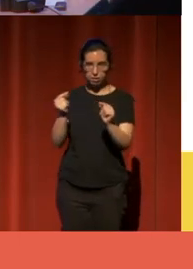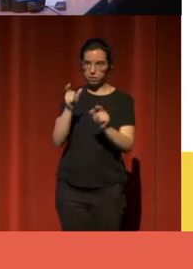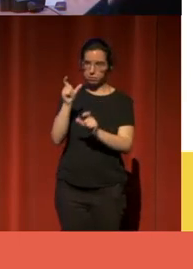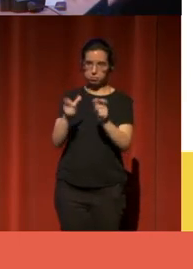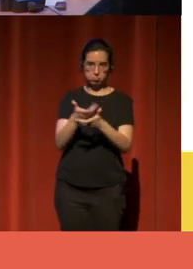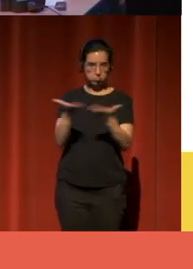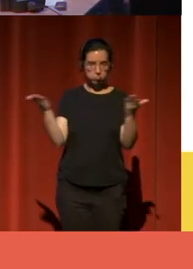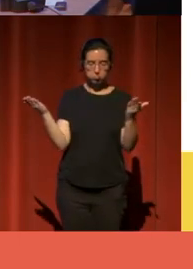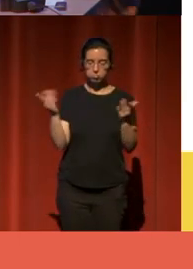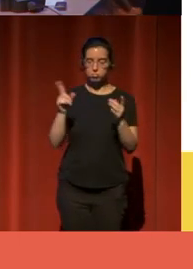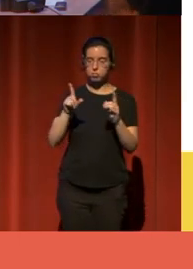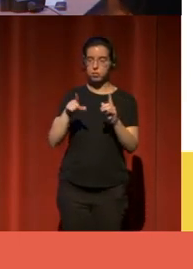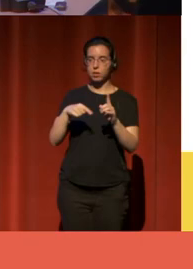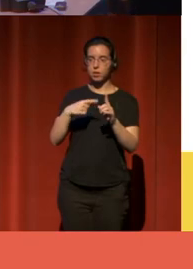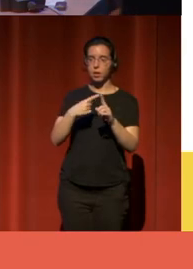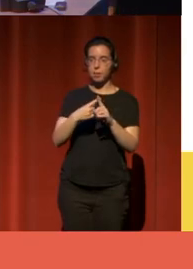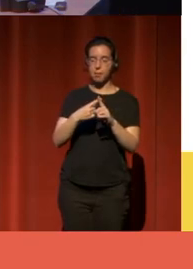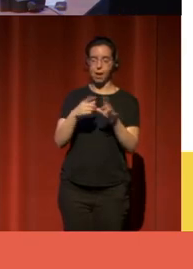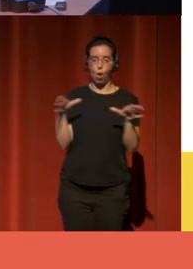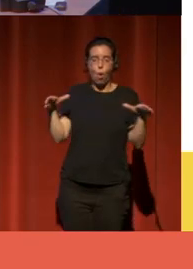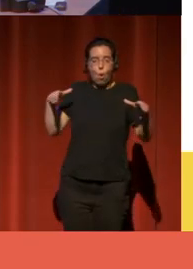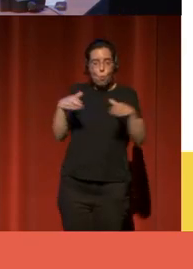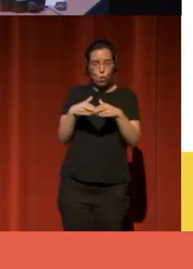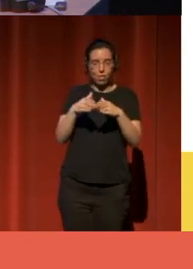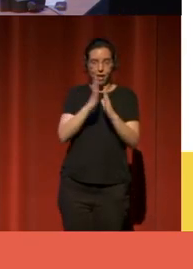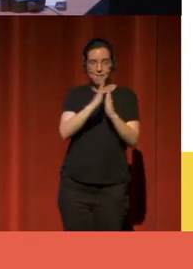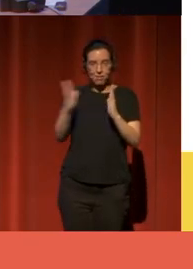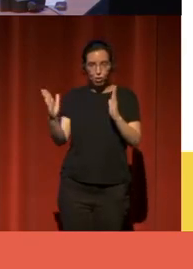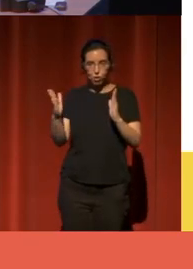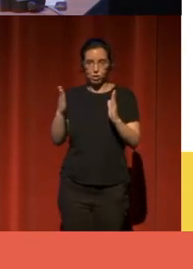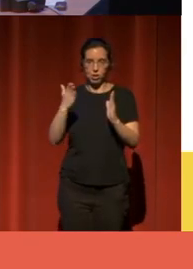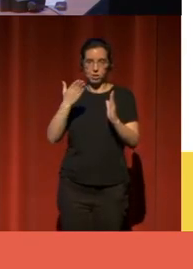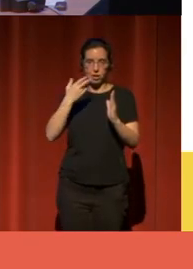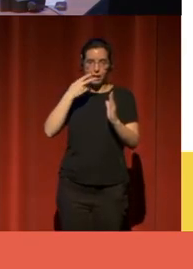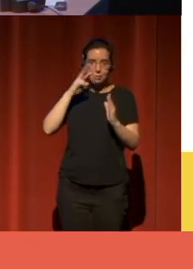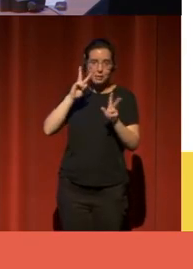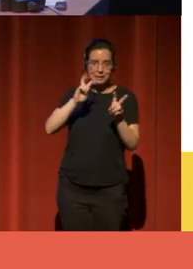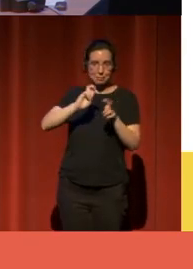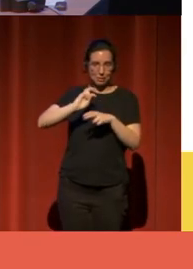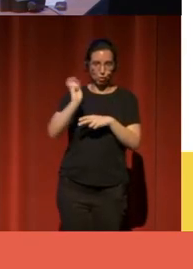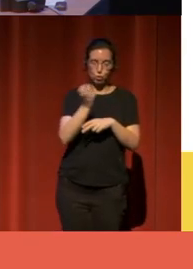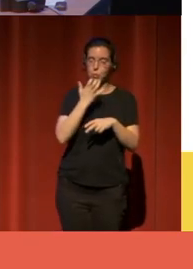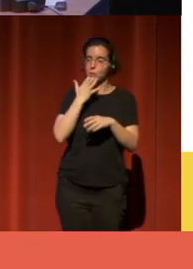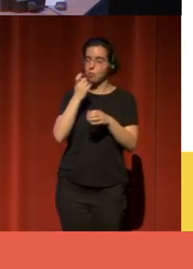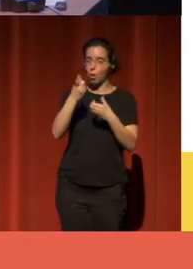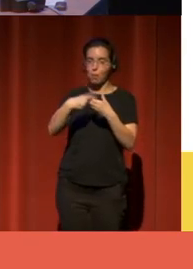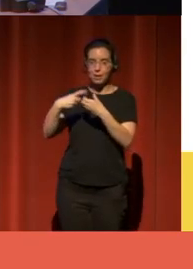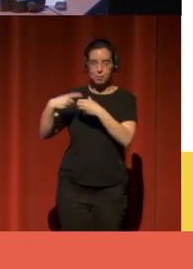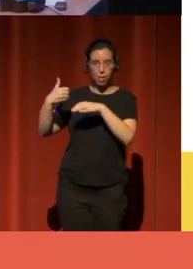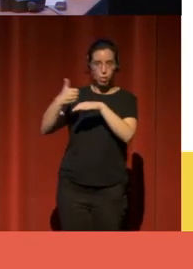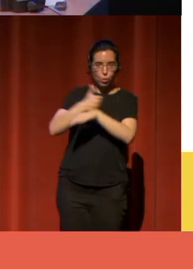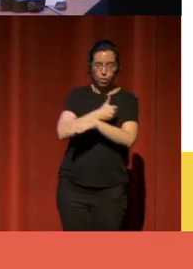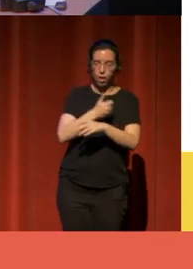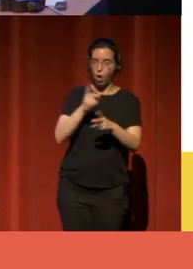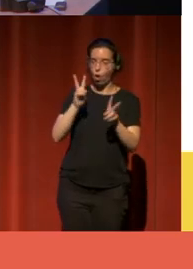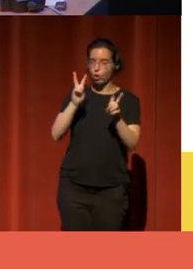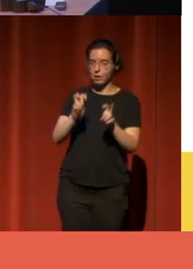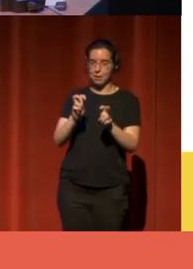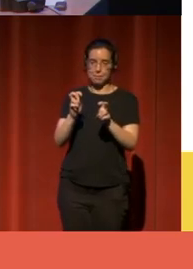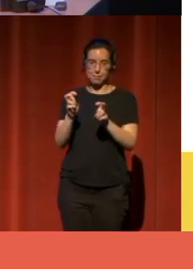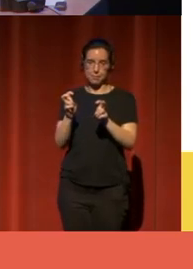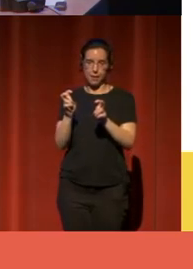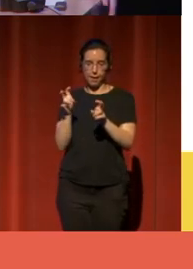juntando a la comunidad bibliotecaria con expertos en otras materias, en materias de participación ciudadana o en temáticas afines, que se